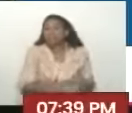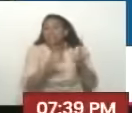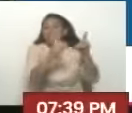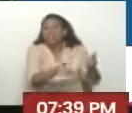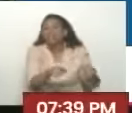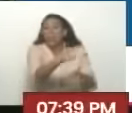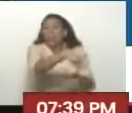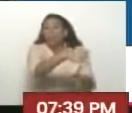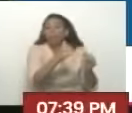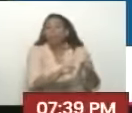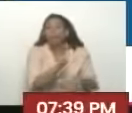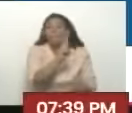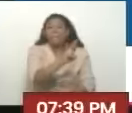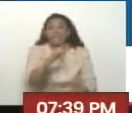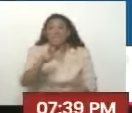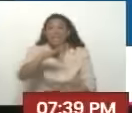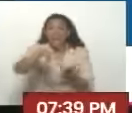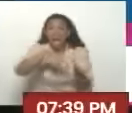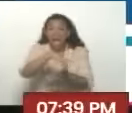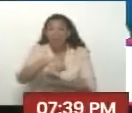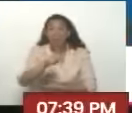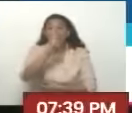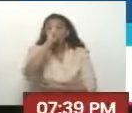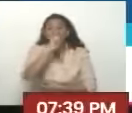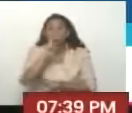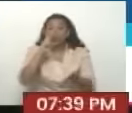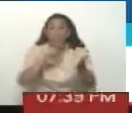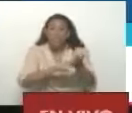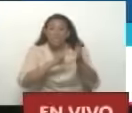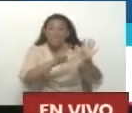Cuando el 23 de enero Del año 2019 Ramón